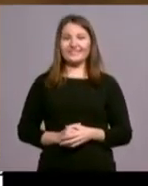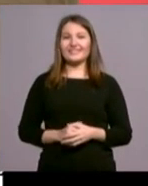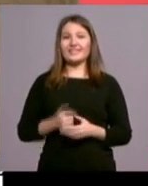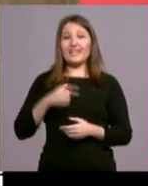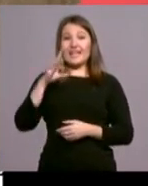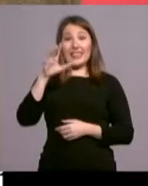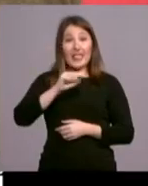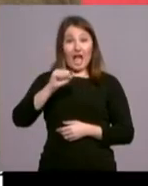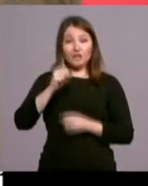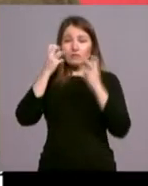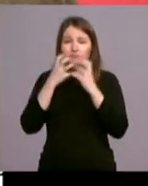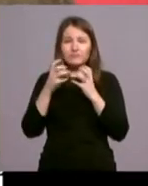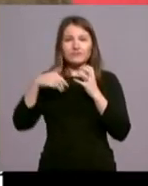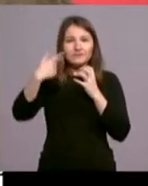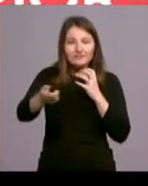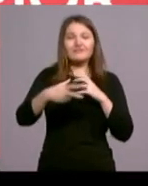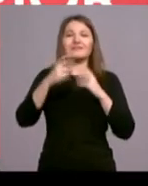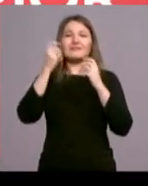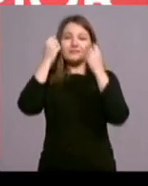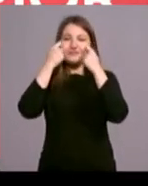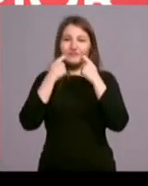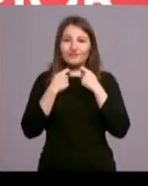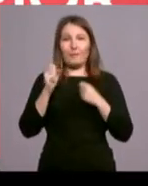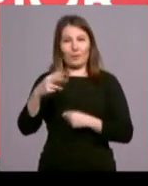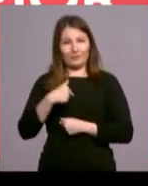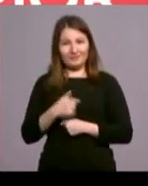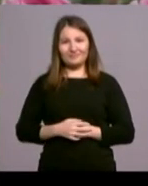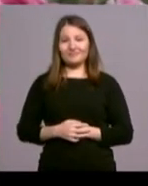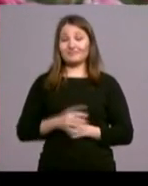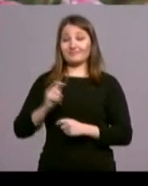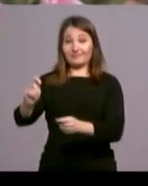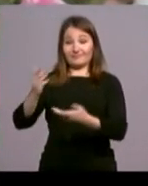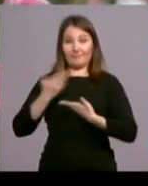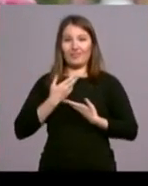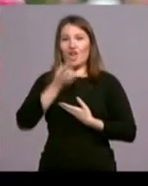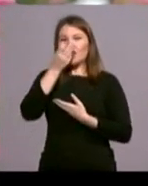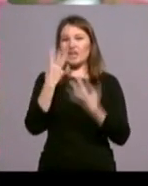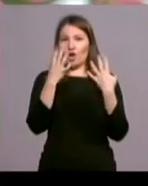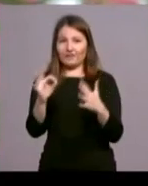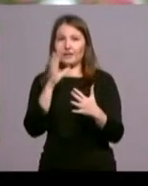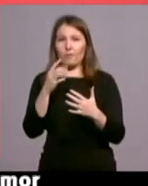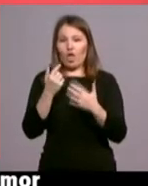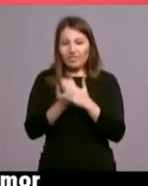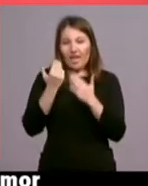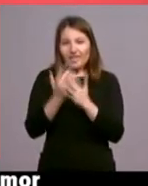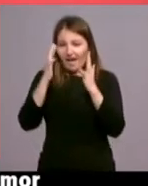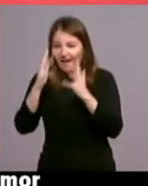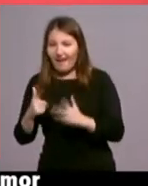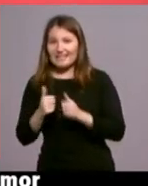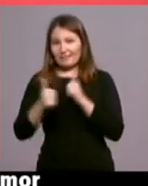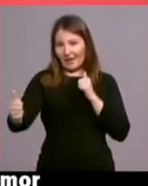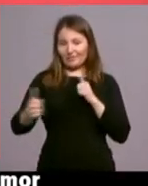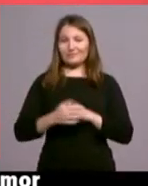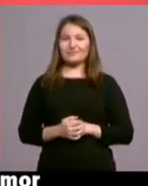15 años se afeitó la barba por mí. Me regaló 90 rosas, una por cada día que pasamos separados. Cada día